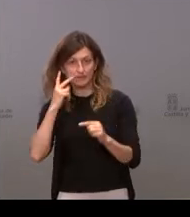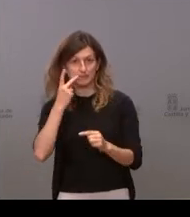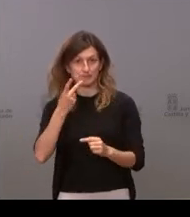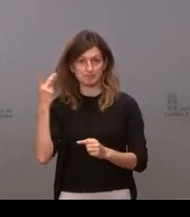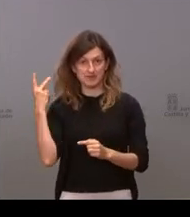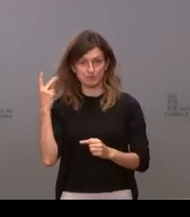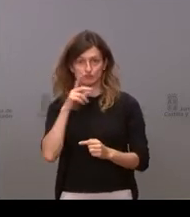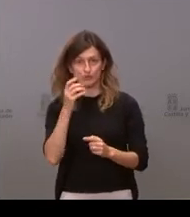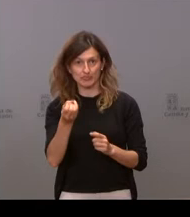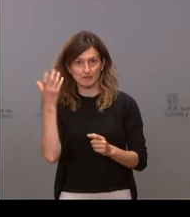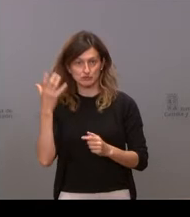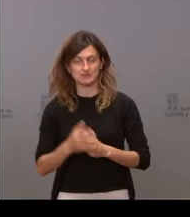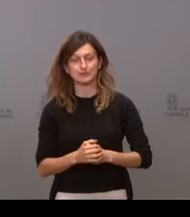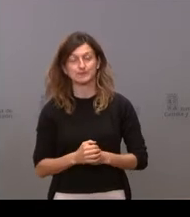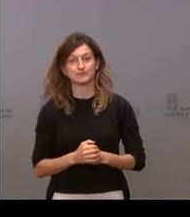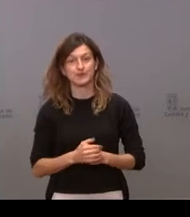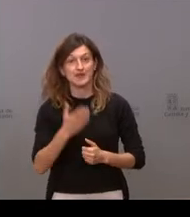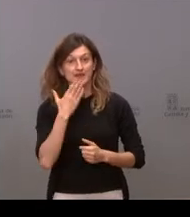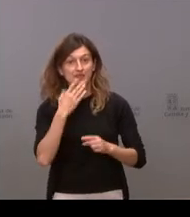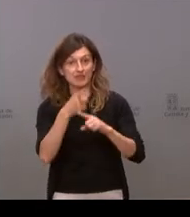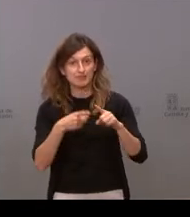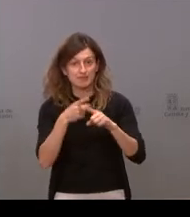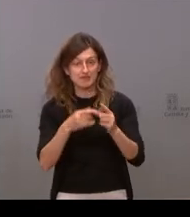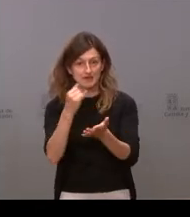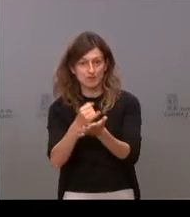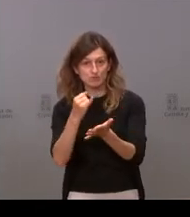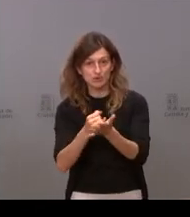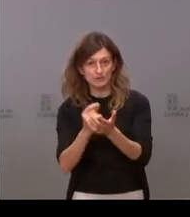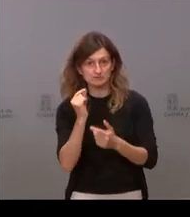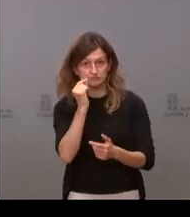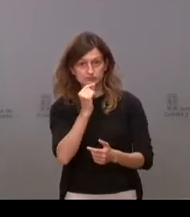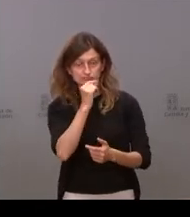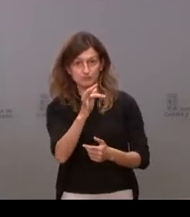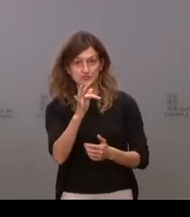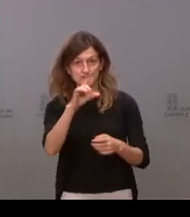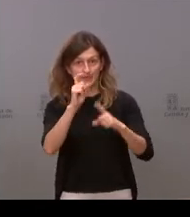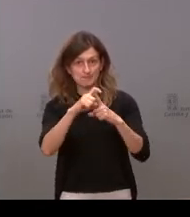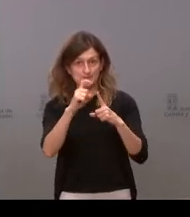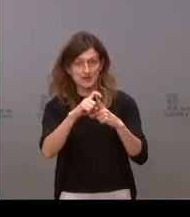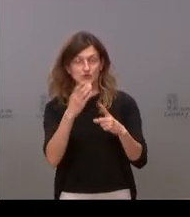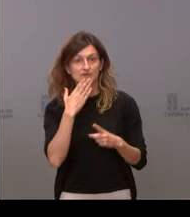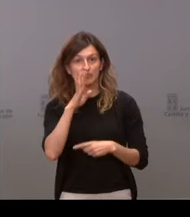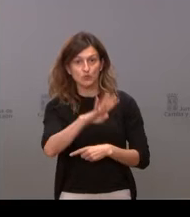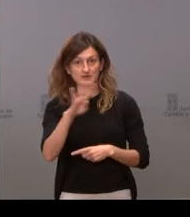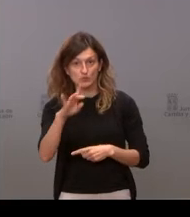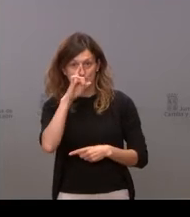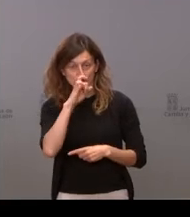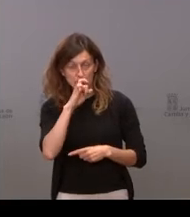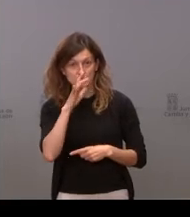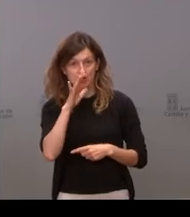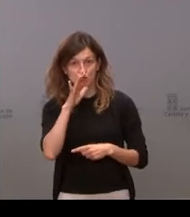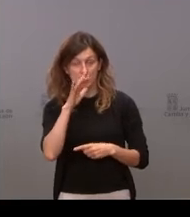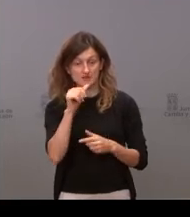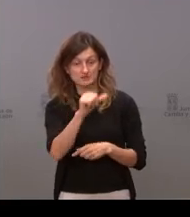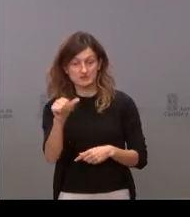en la diapositiva. De hecho, la edad media de las pruebas diagnósticas positivas en el mes de mayo era de 44 años y en